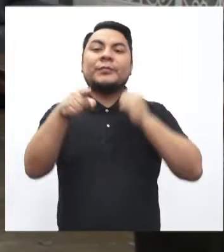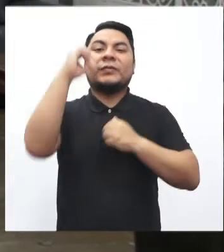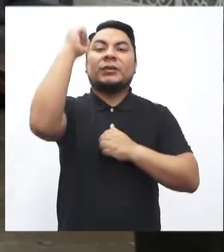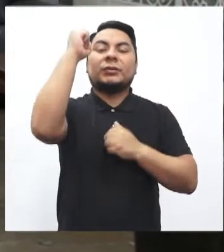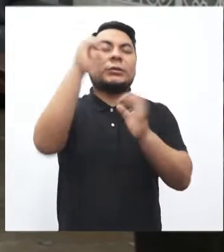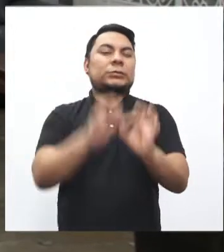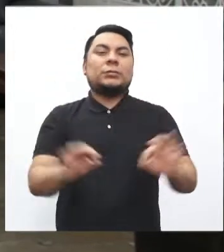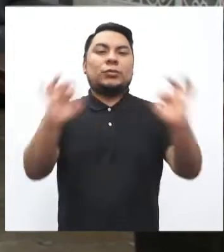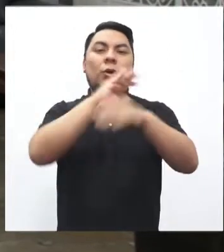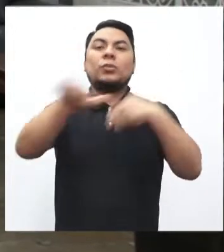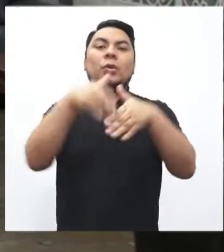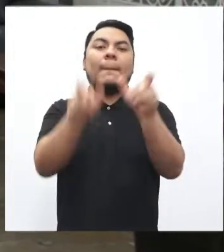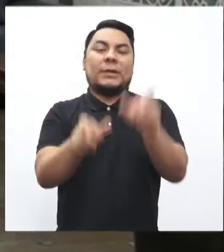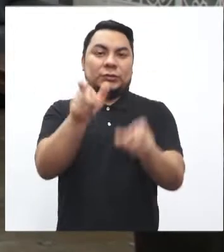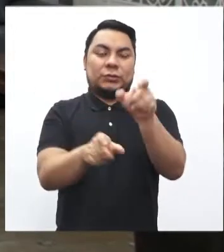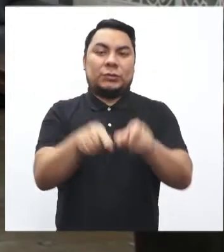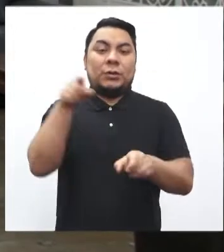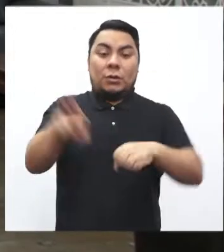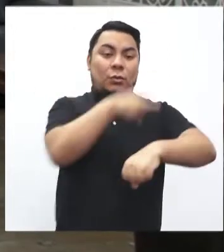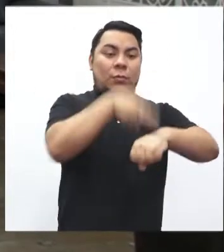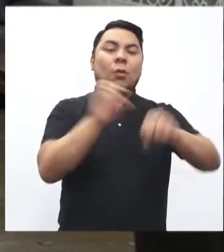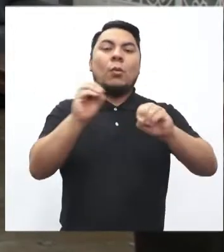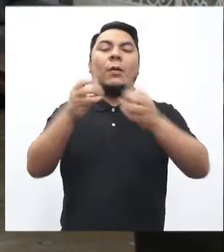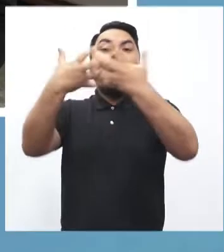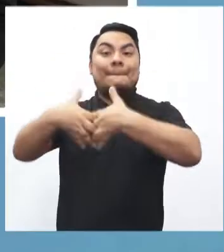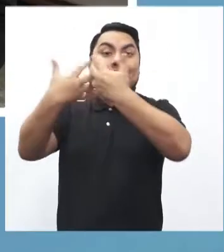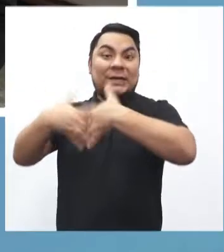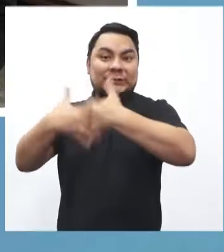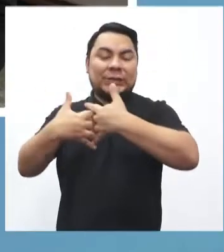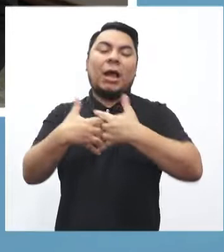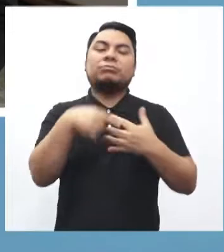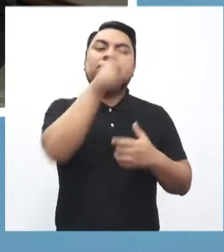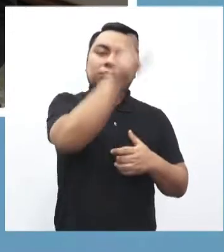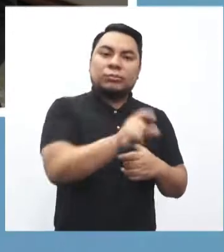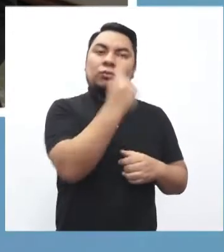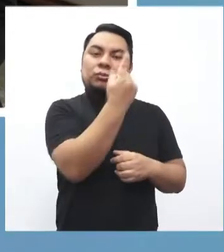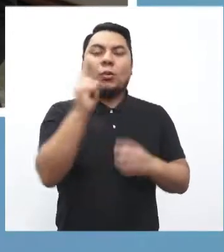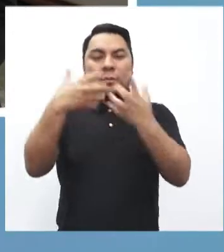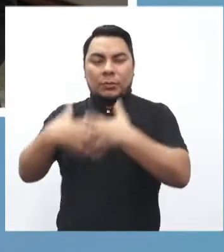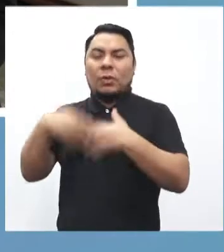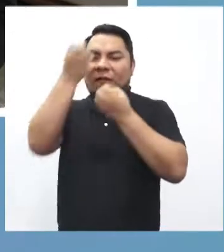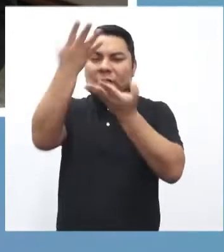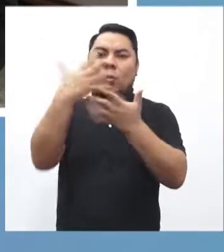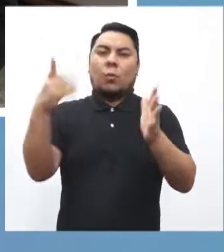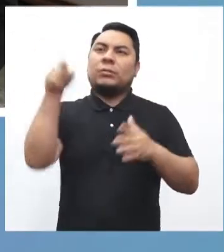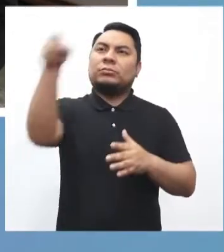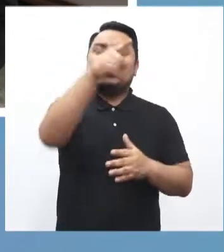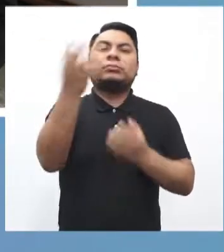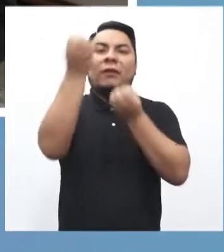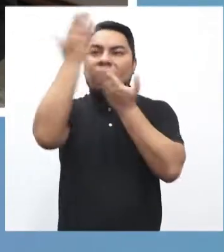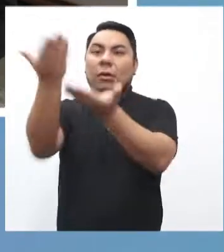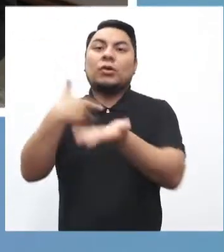fundamental de toda persona, sea esta natural o jurídica, a solicitar información que las entidades posean o